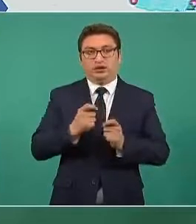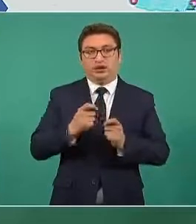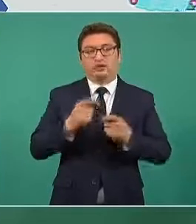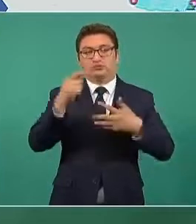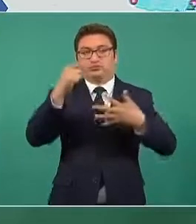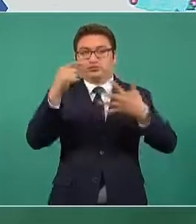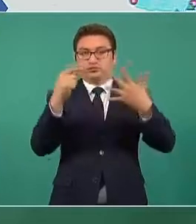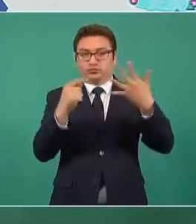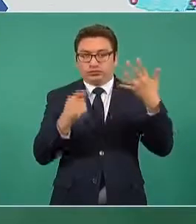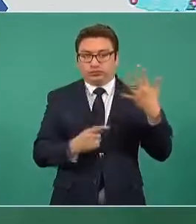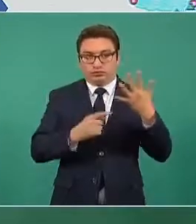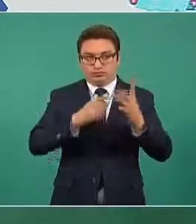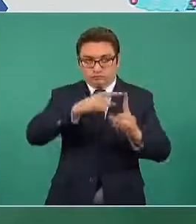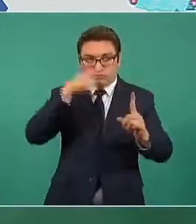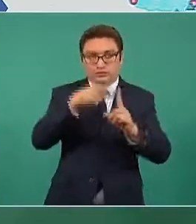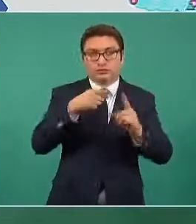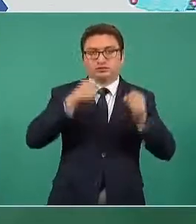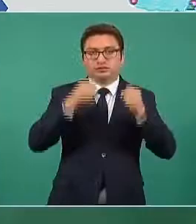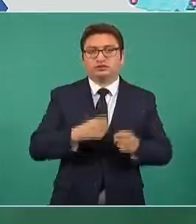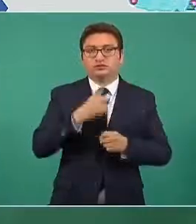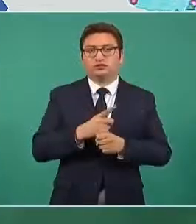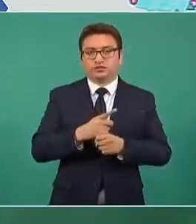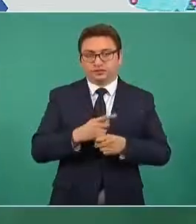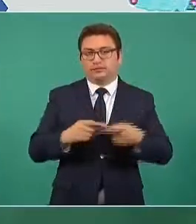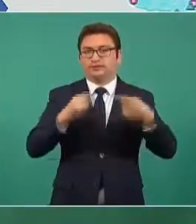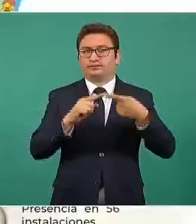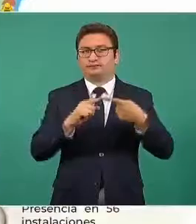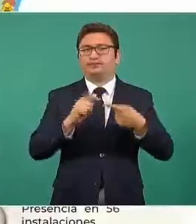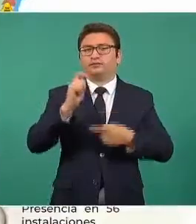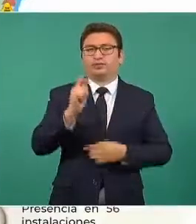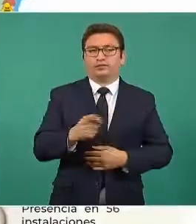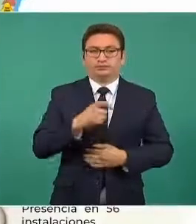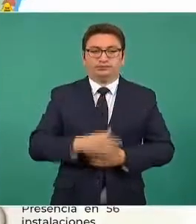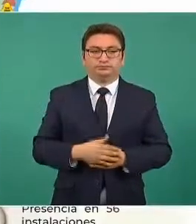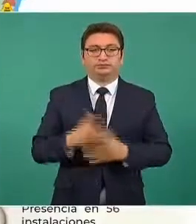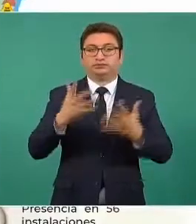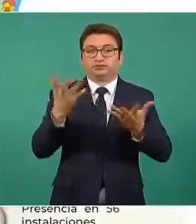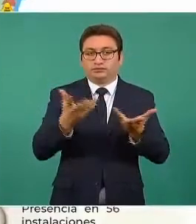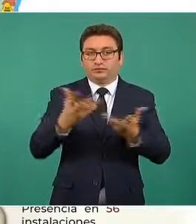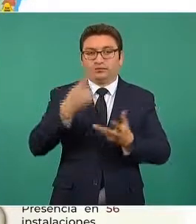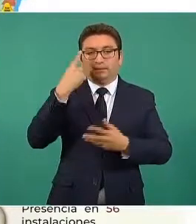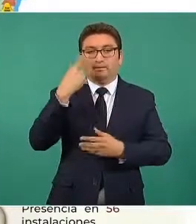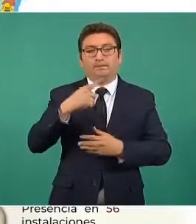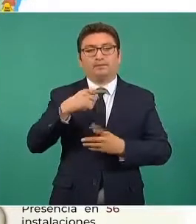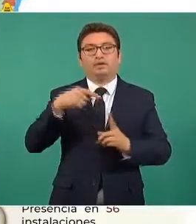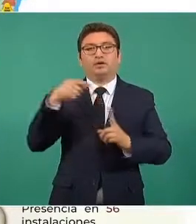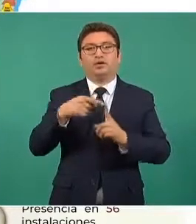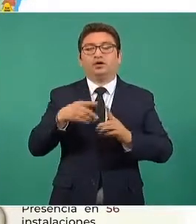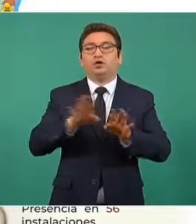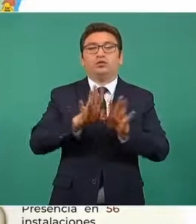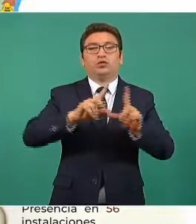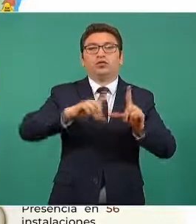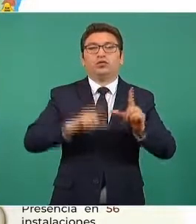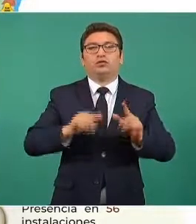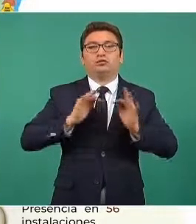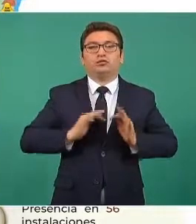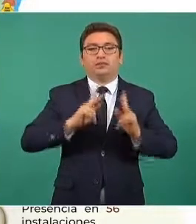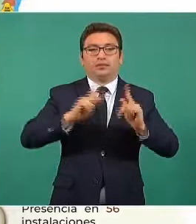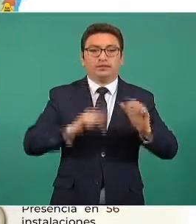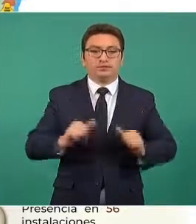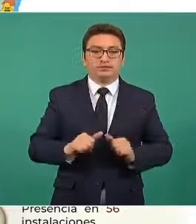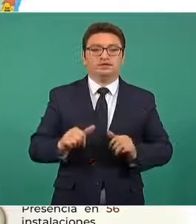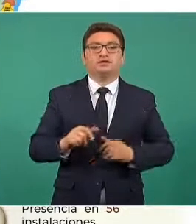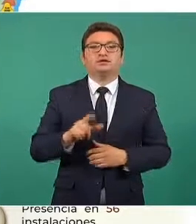misiones de seguridad. Empezamos con las operaciones para la construcción de la paz, que son 77 mil